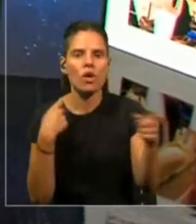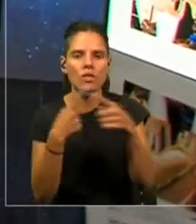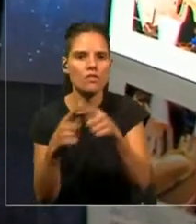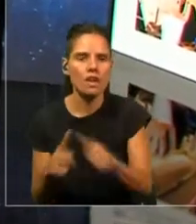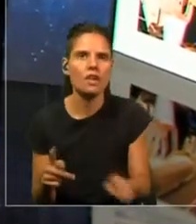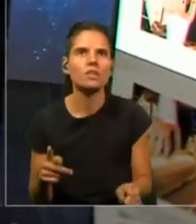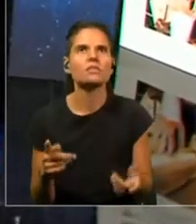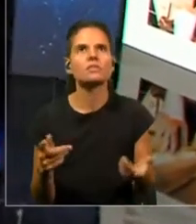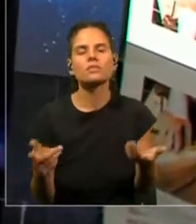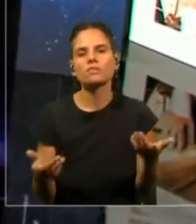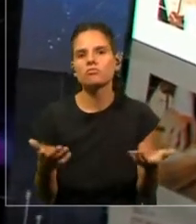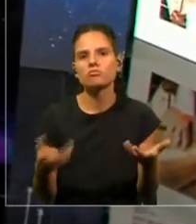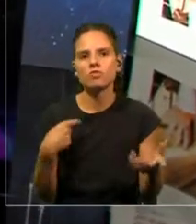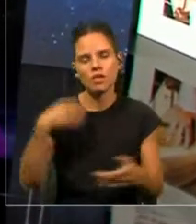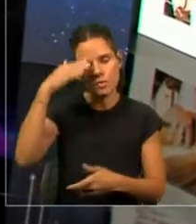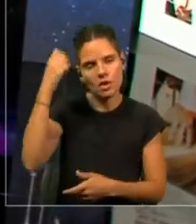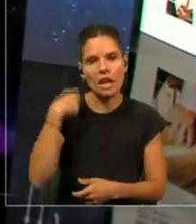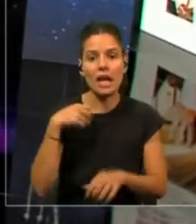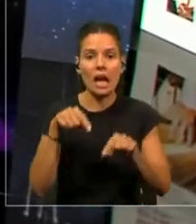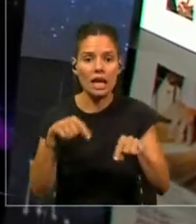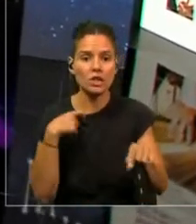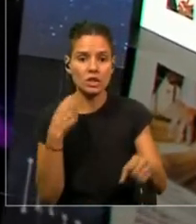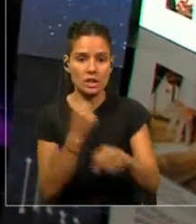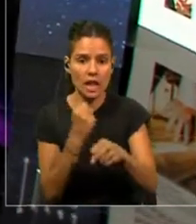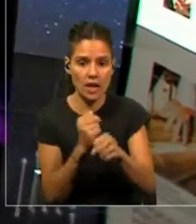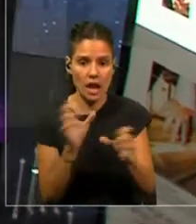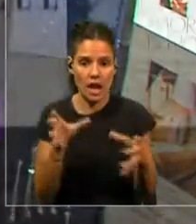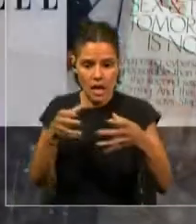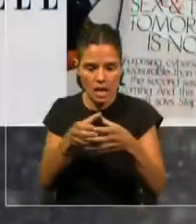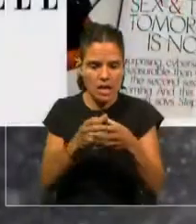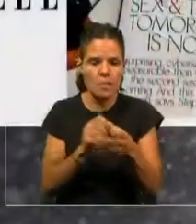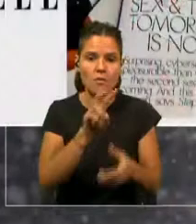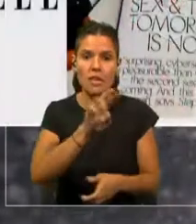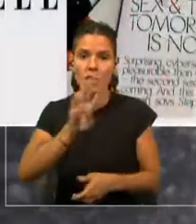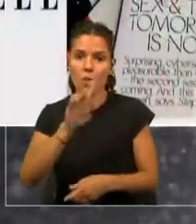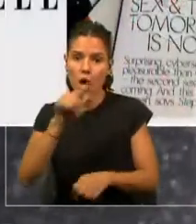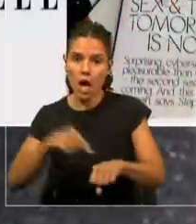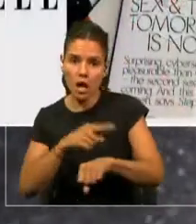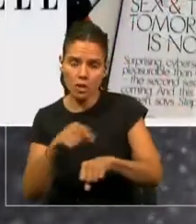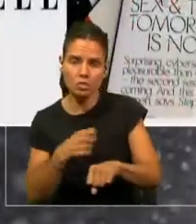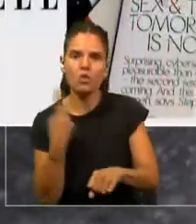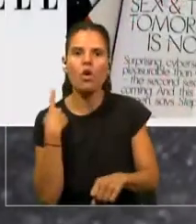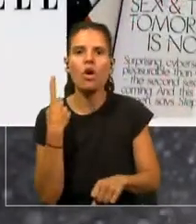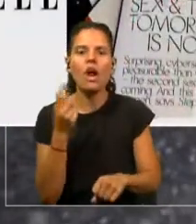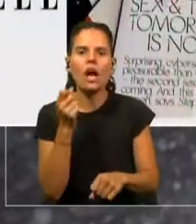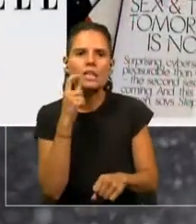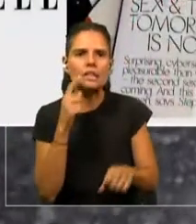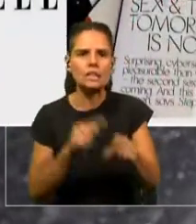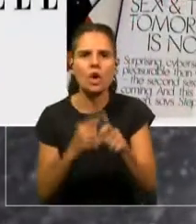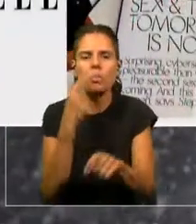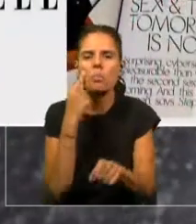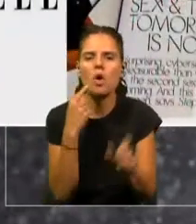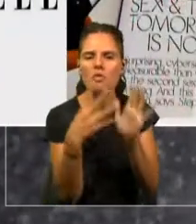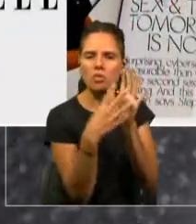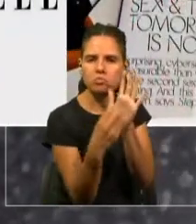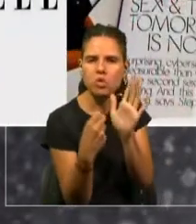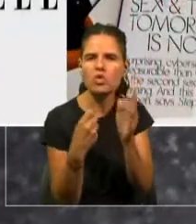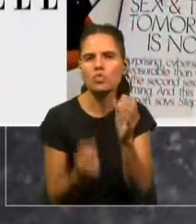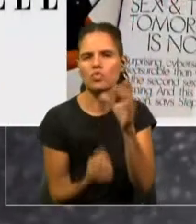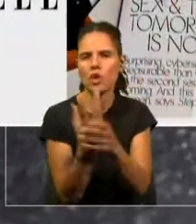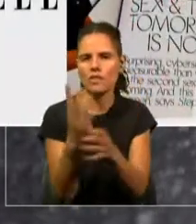Y en 24 horas tenían los prototipos de nuevas tecnologías para sexo. Pero